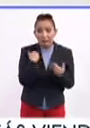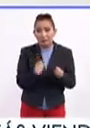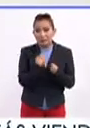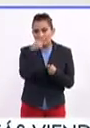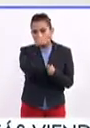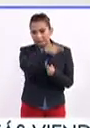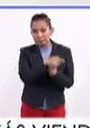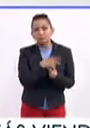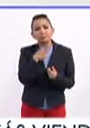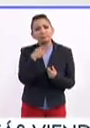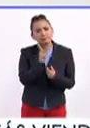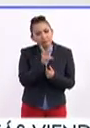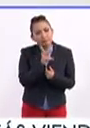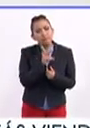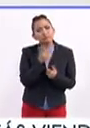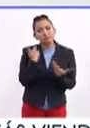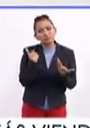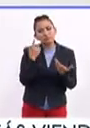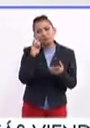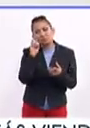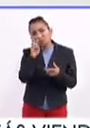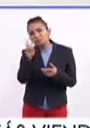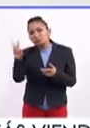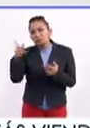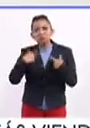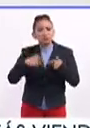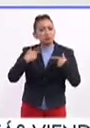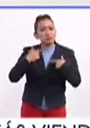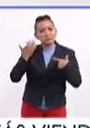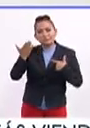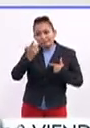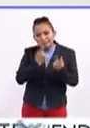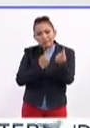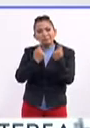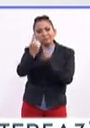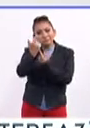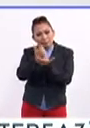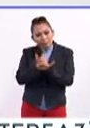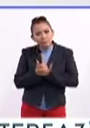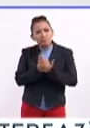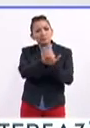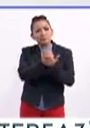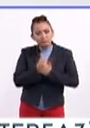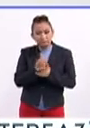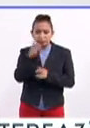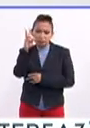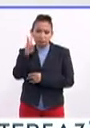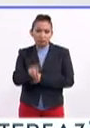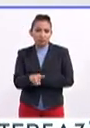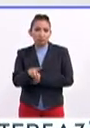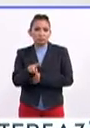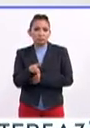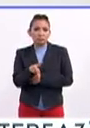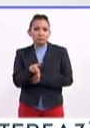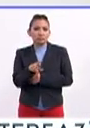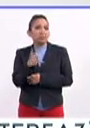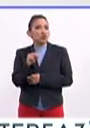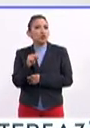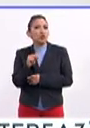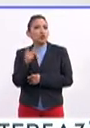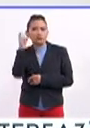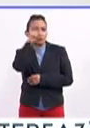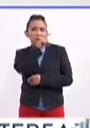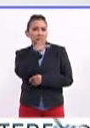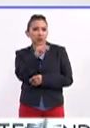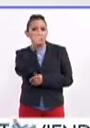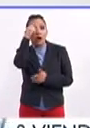viviendo allá. Pero, este, te encuentras muchas personas en el camino que te pueden ayudar, y, este, y de verdad, sí, no es, no es tan